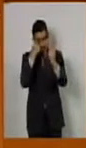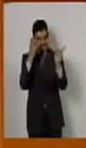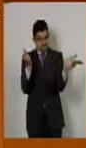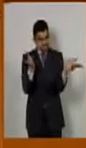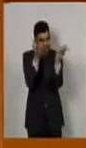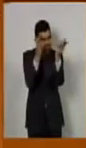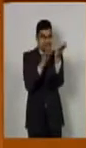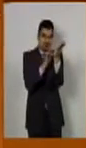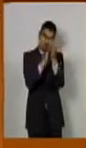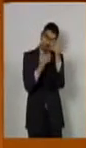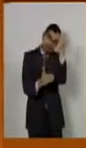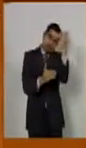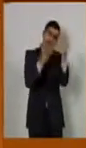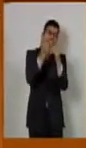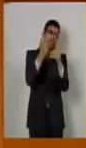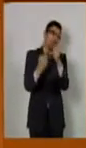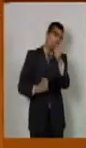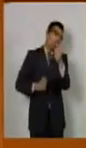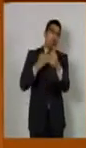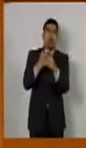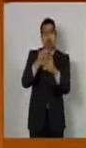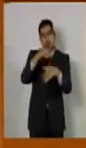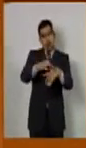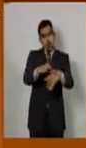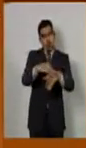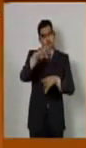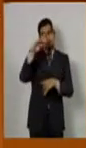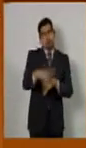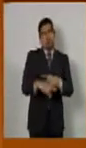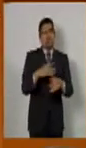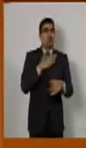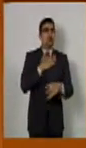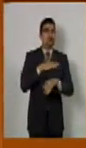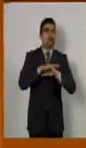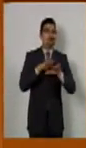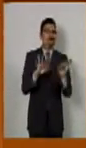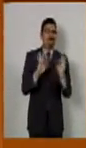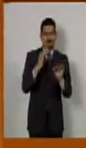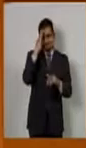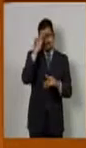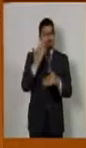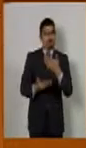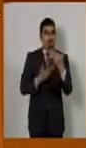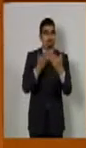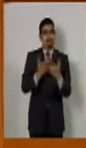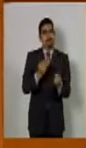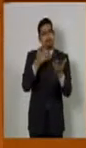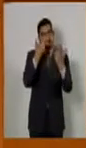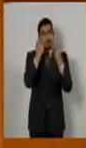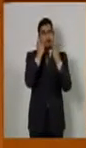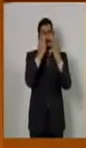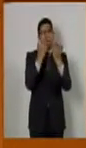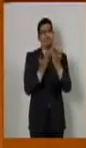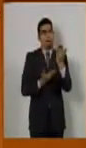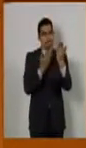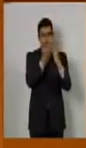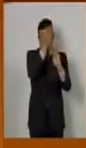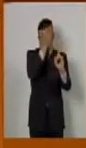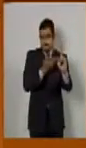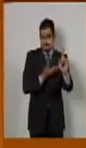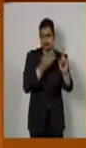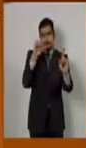más por seguir luchando por la verdad, por la justicia y por el conocimiento. Mi más profundo reconocimiento a usted